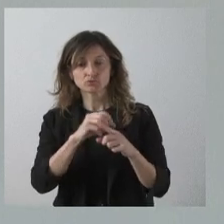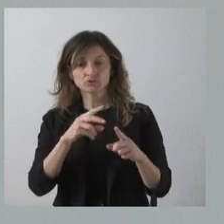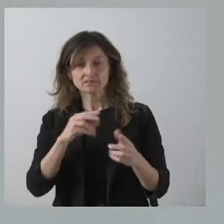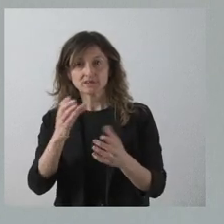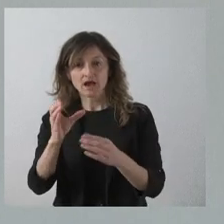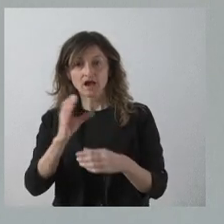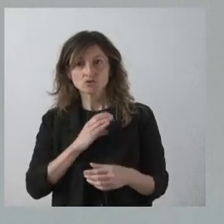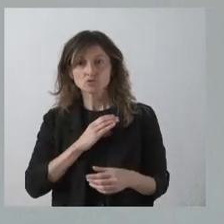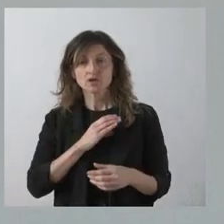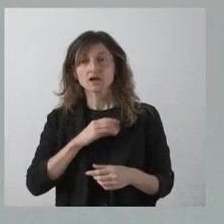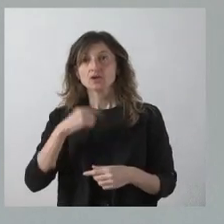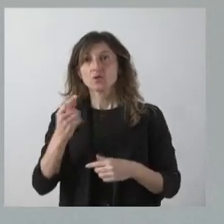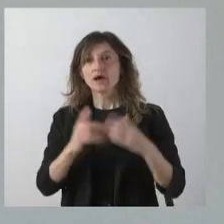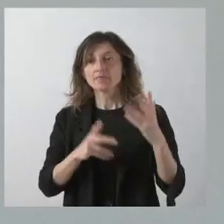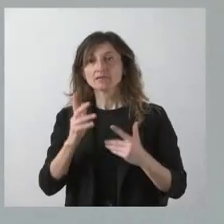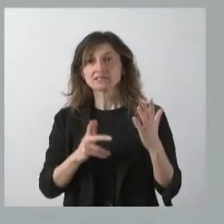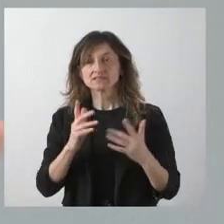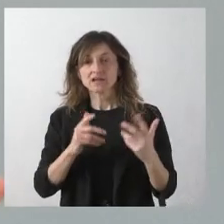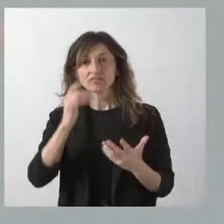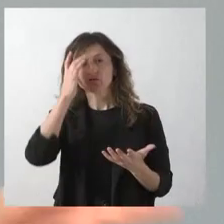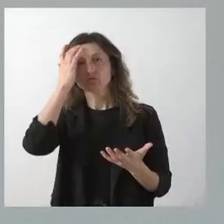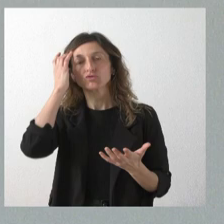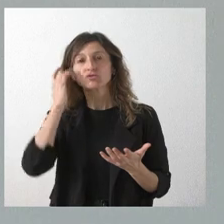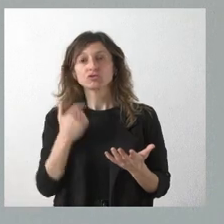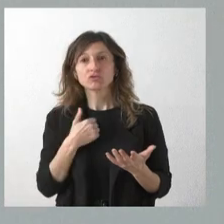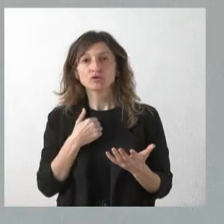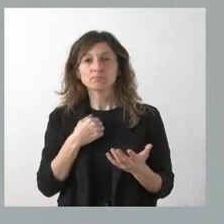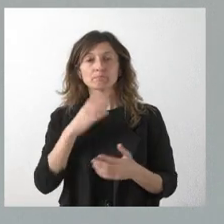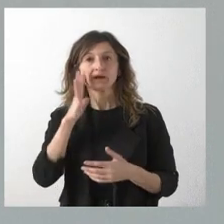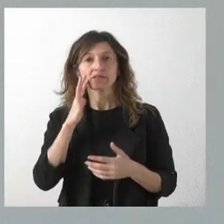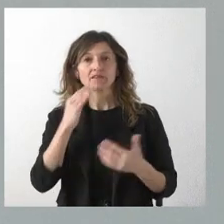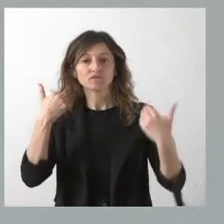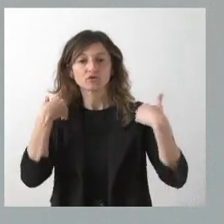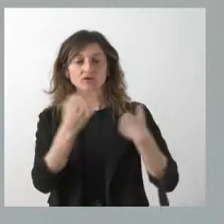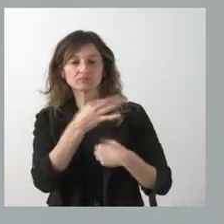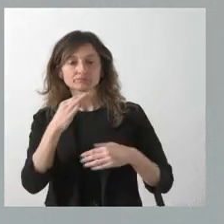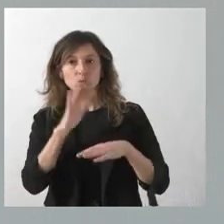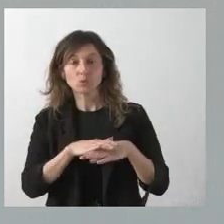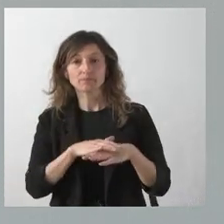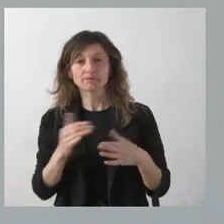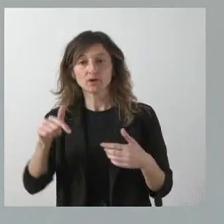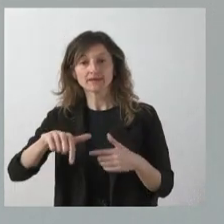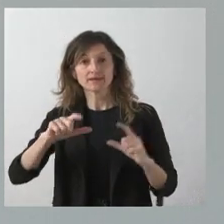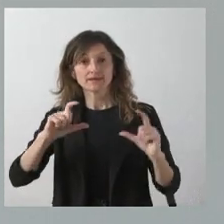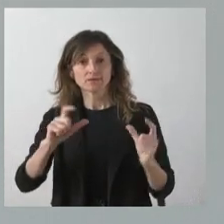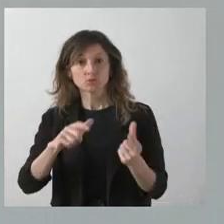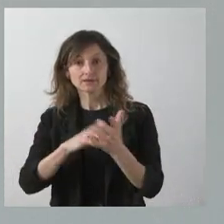y la Administración con eso dar por cumplido sus funciones. Nosotros en Castilla y León siempre hemos